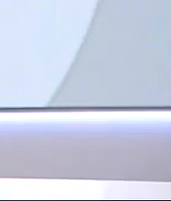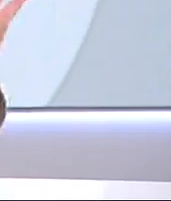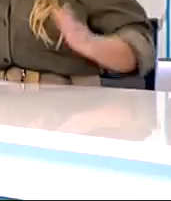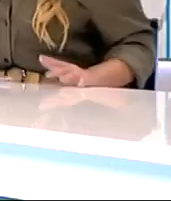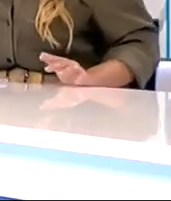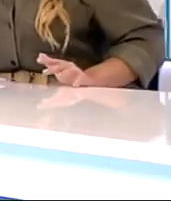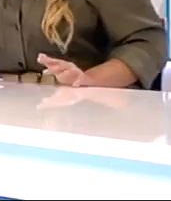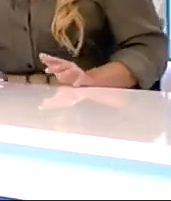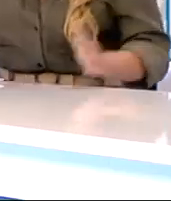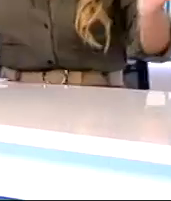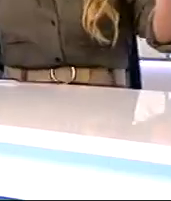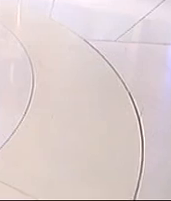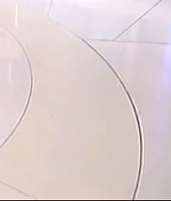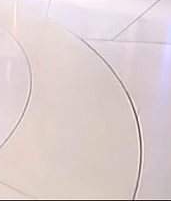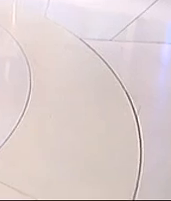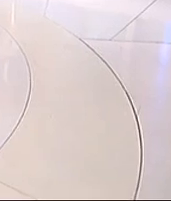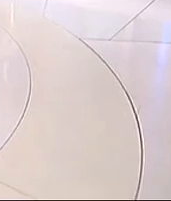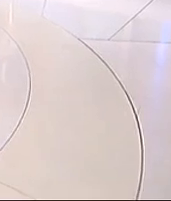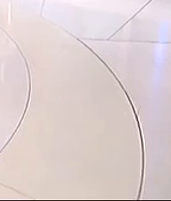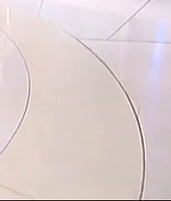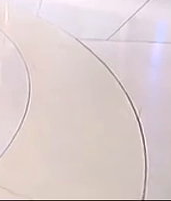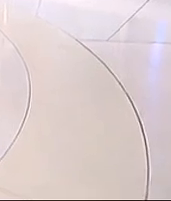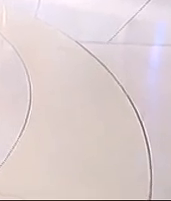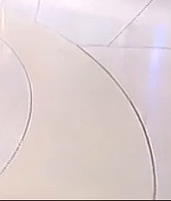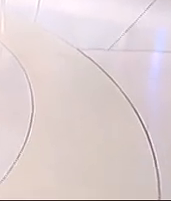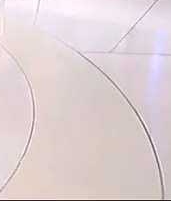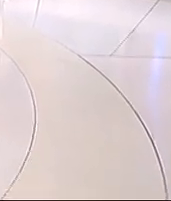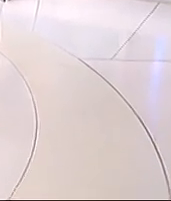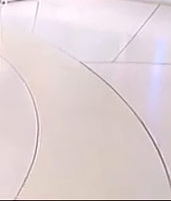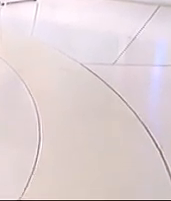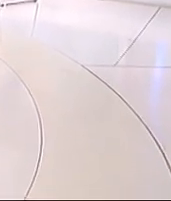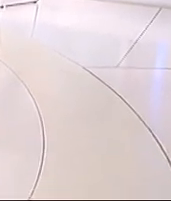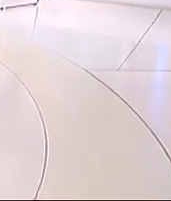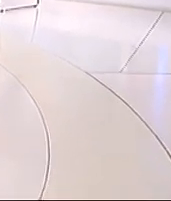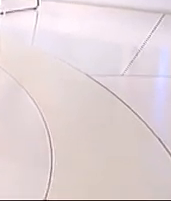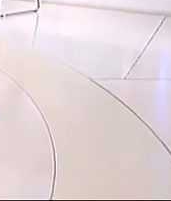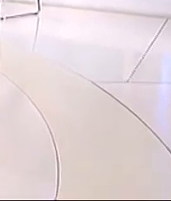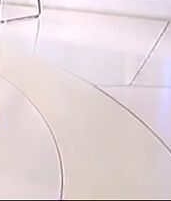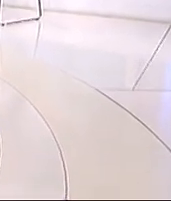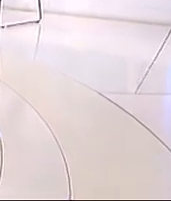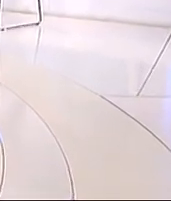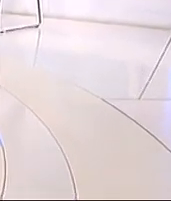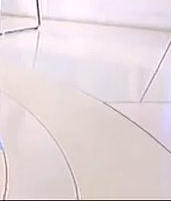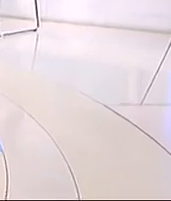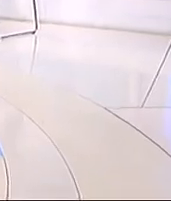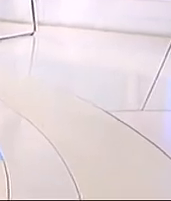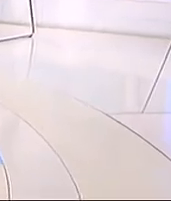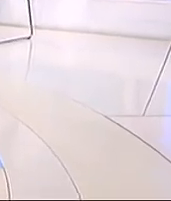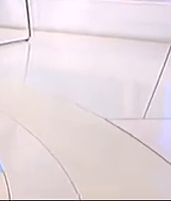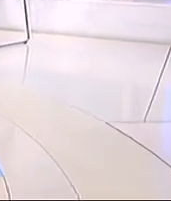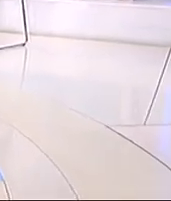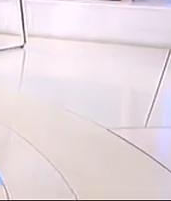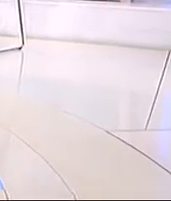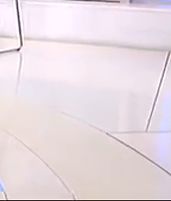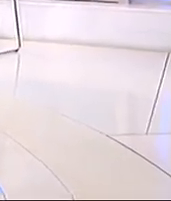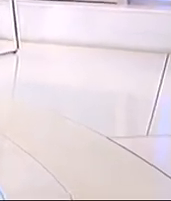García, que ya nos acompaña este y me voy a saludarla. Adelante. Es gerente de la Federación Canaria de Pádel y también una de las organizadoras